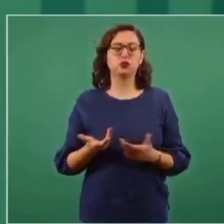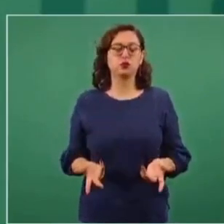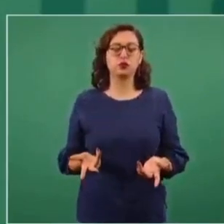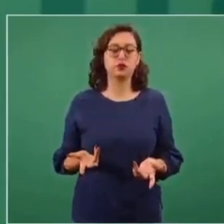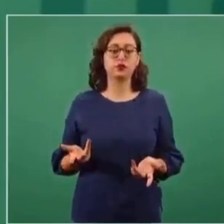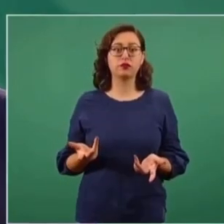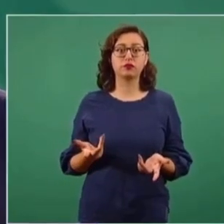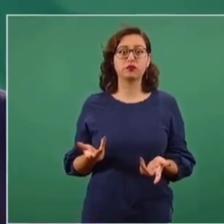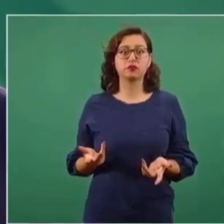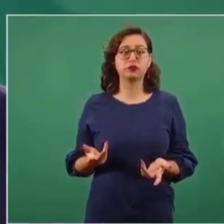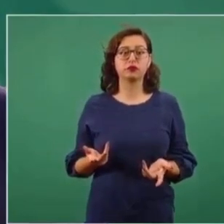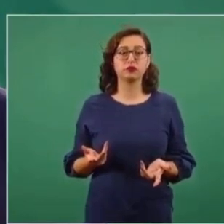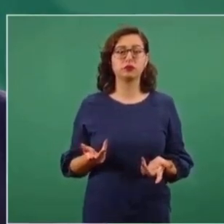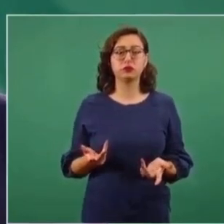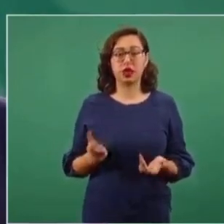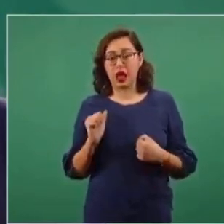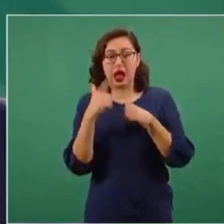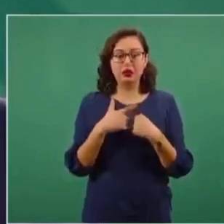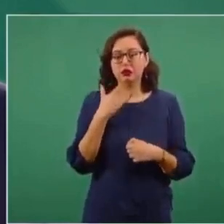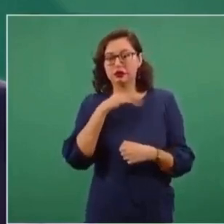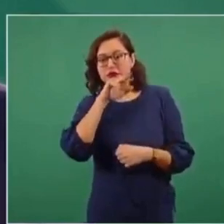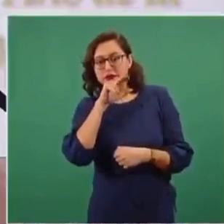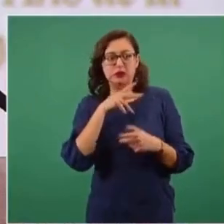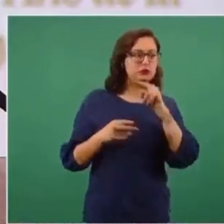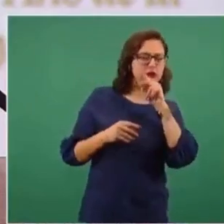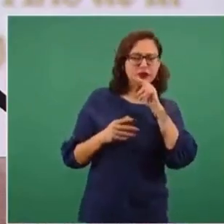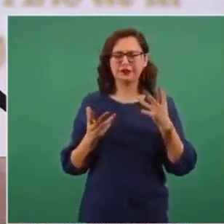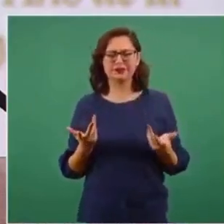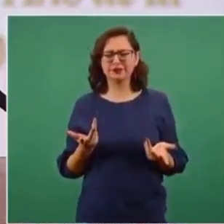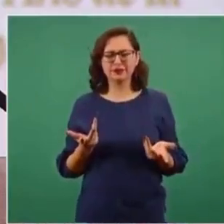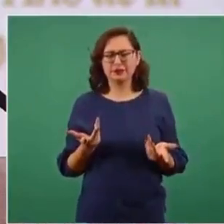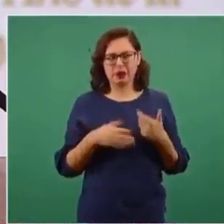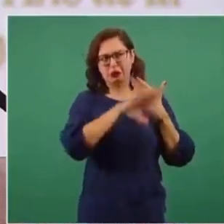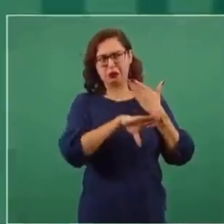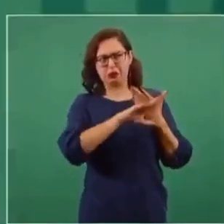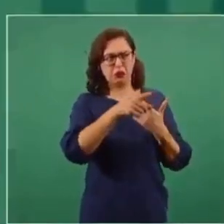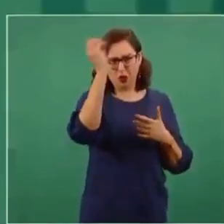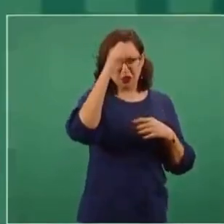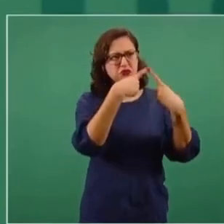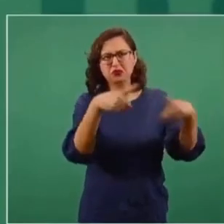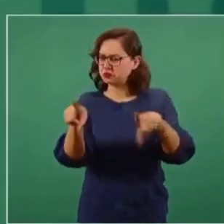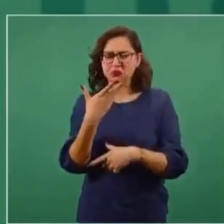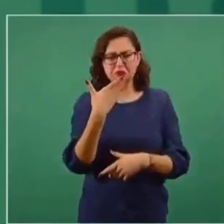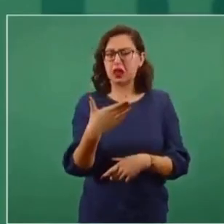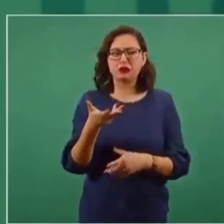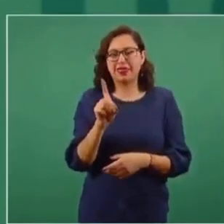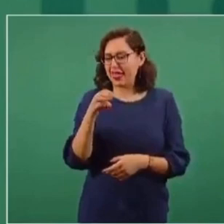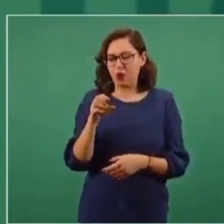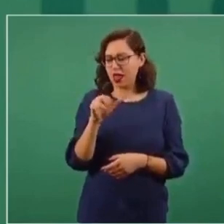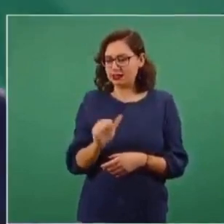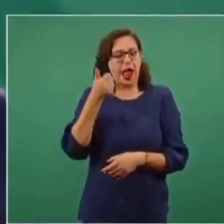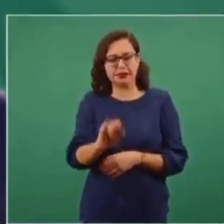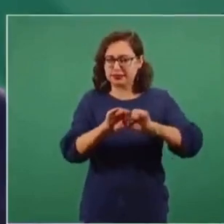hay que preocuparse si existe oposición o si no todos pensamos igual. No, así es la democracia. Y hay que